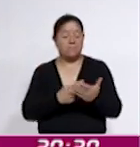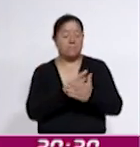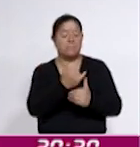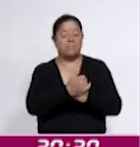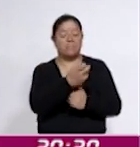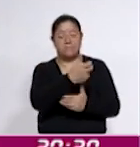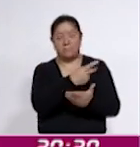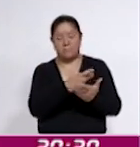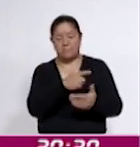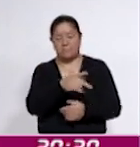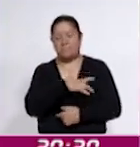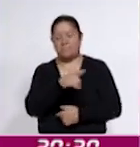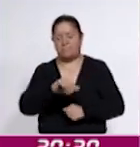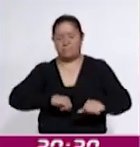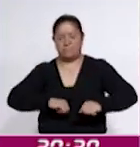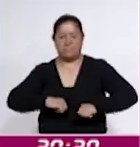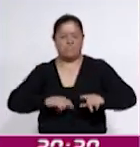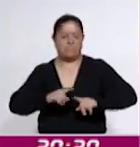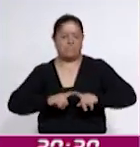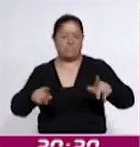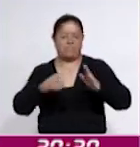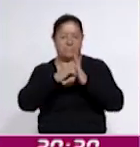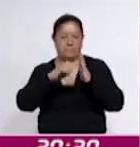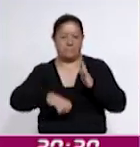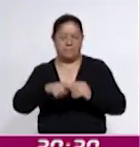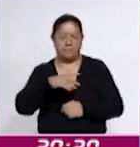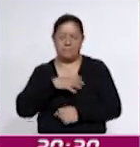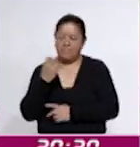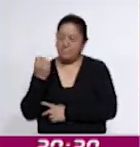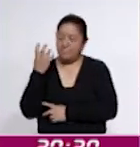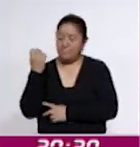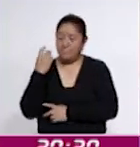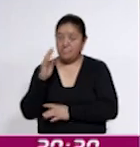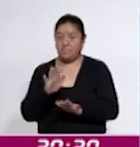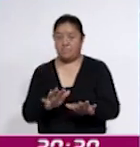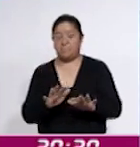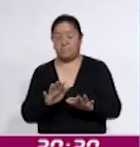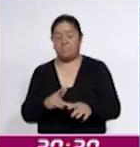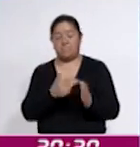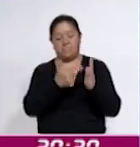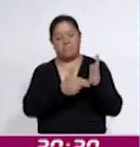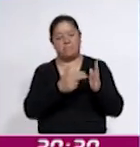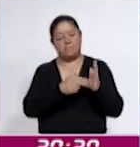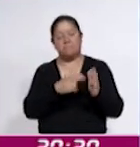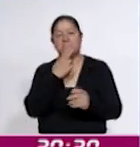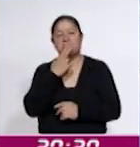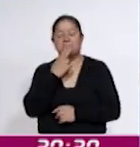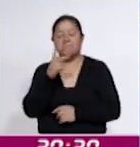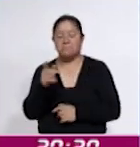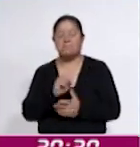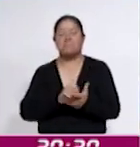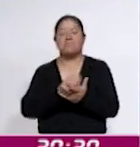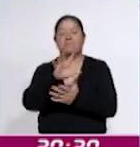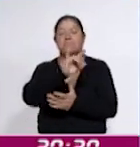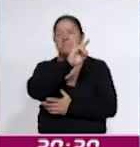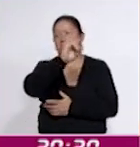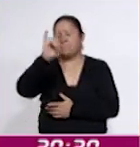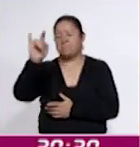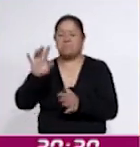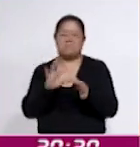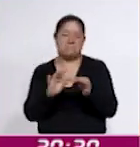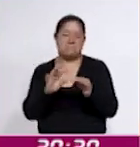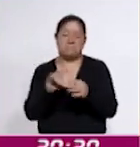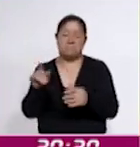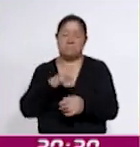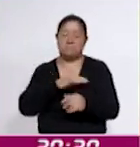coloquio incluye una variedad de actividades entre las que destacan conferencias magistrales, talleres prácticos, exposiciones y una exposición